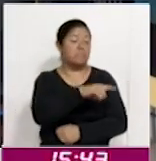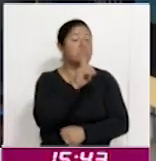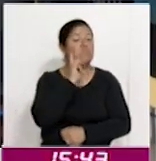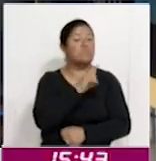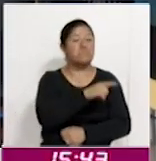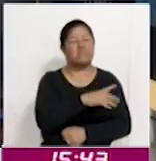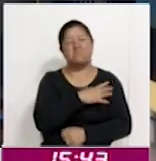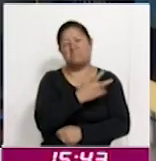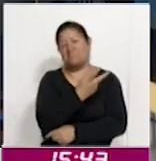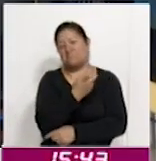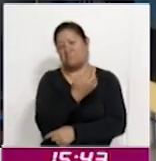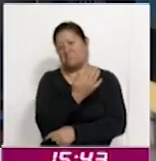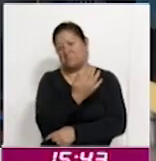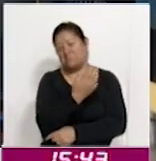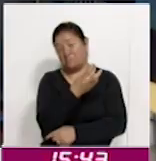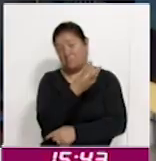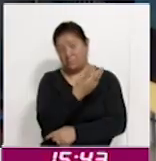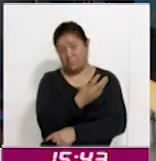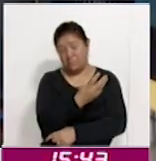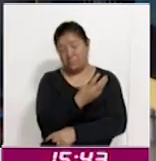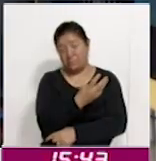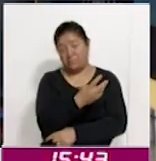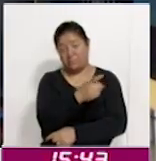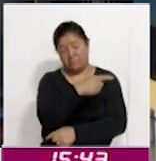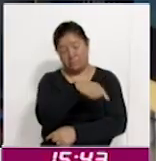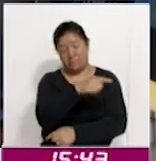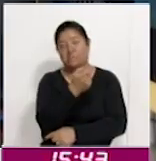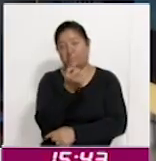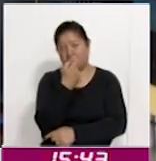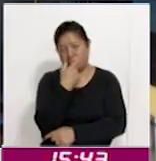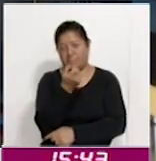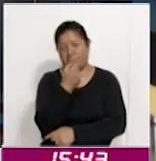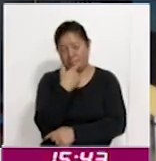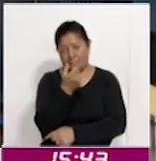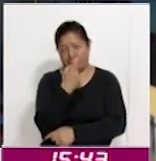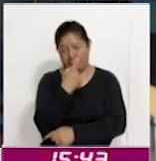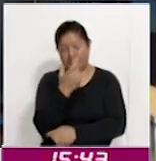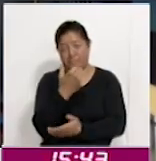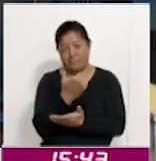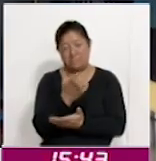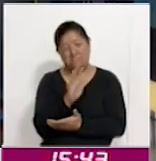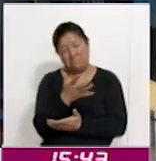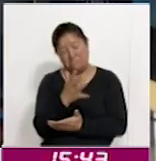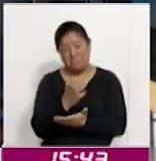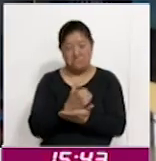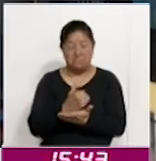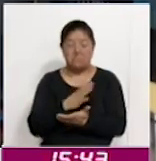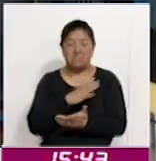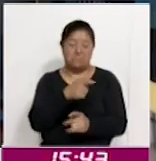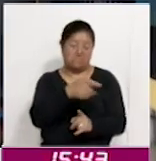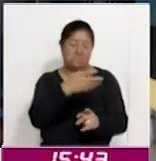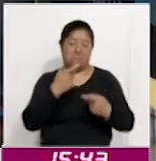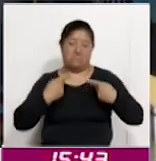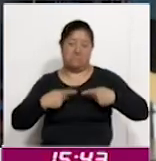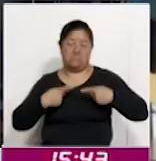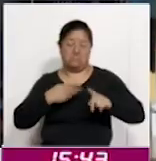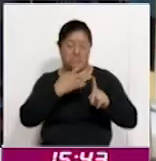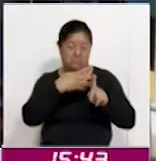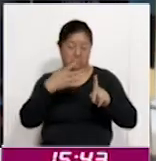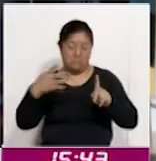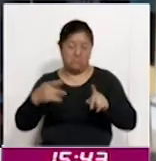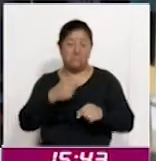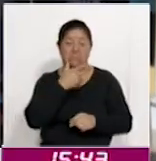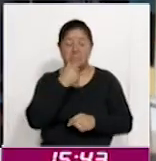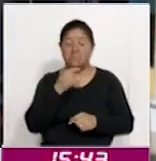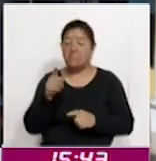alrededor de 253 pacientes en tratamiento, tenemos personas trans de hombre a mujer,